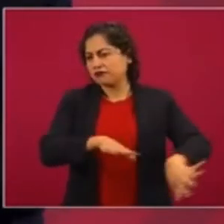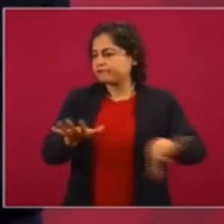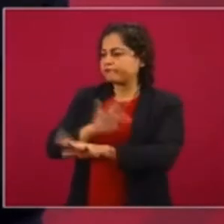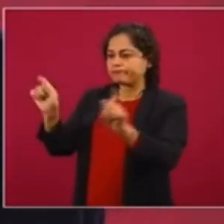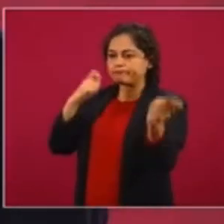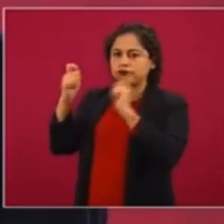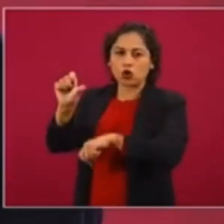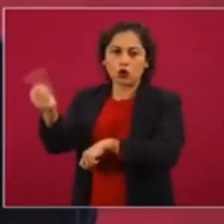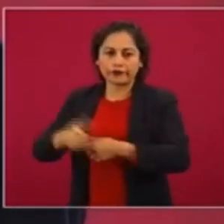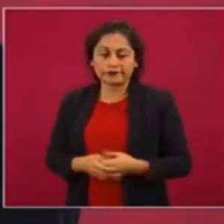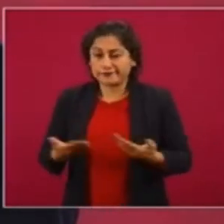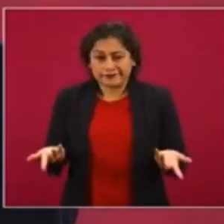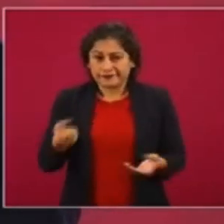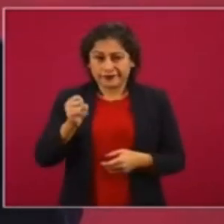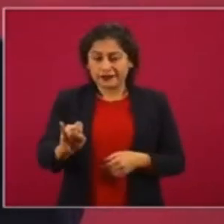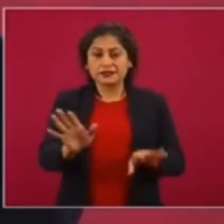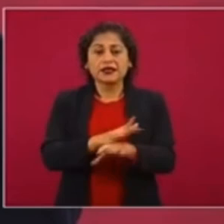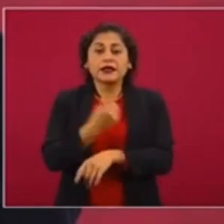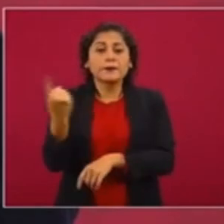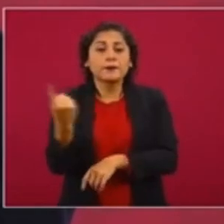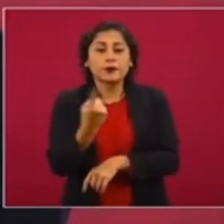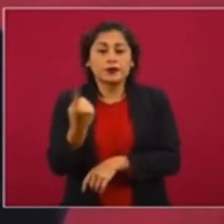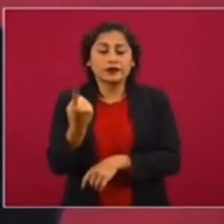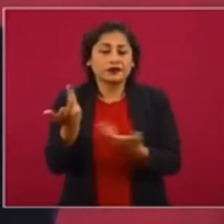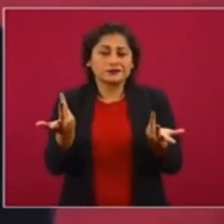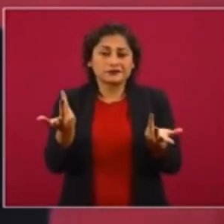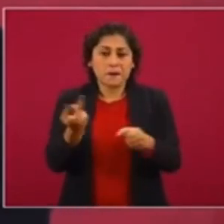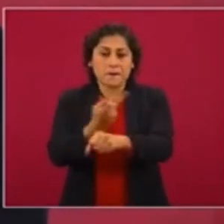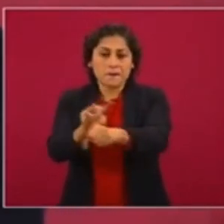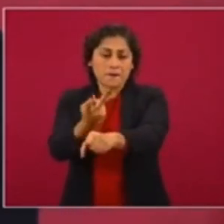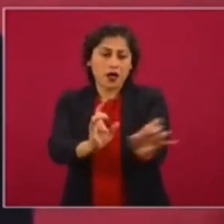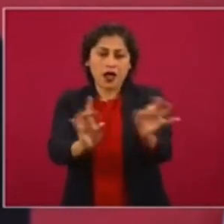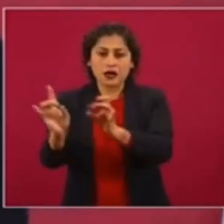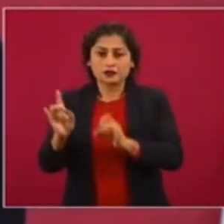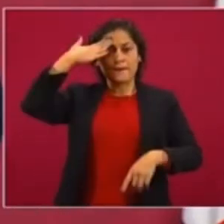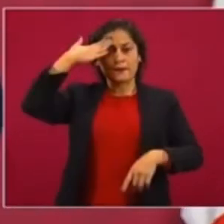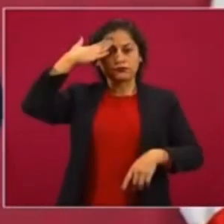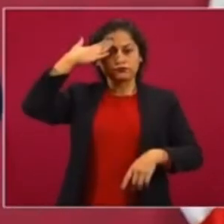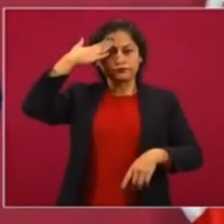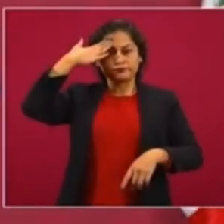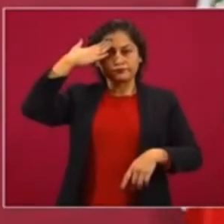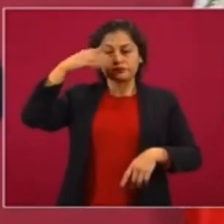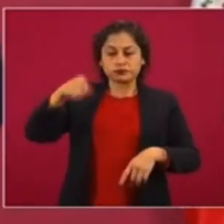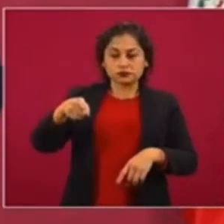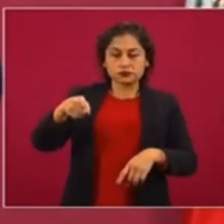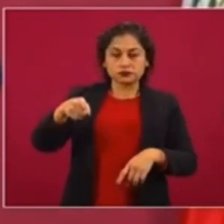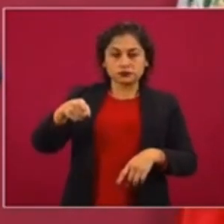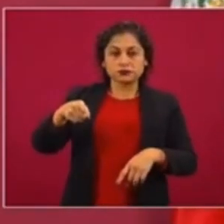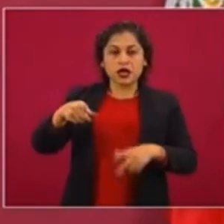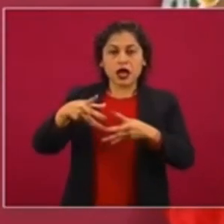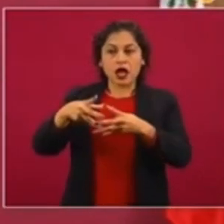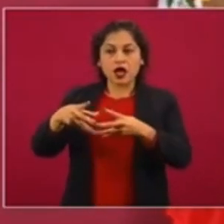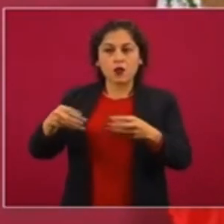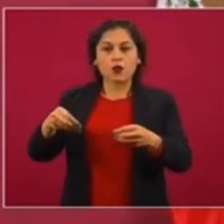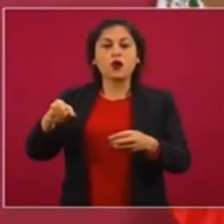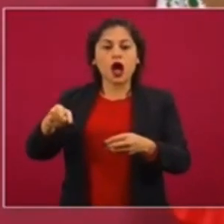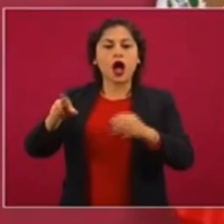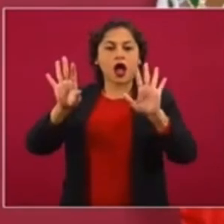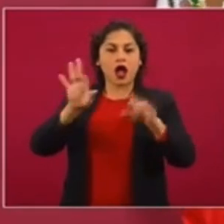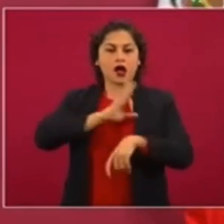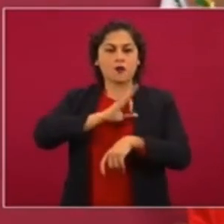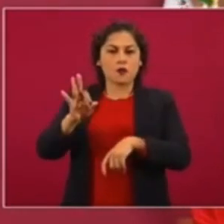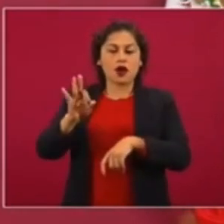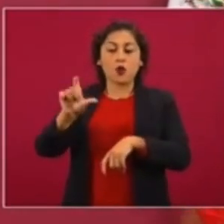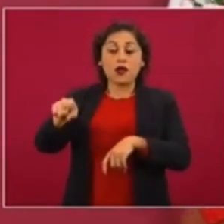Entonces, por eso, al dirigente, hay que juzgarlo, a partir de que deja de existir, ahí se le puede juzgar. Mientras